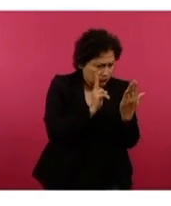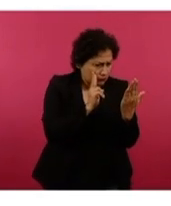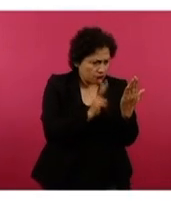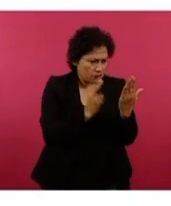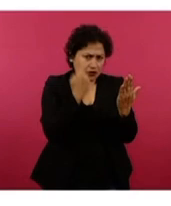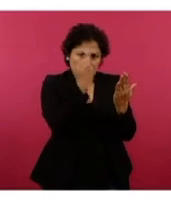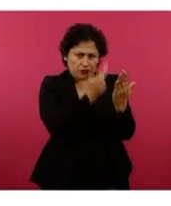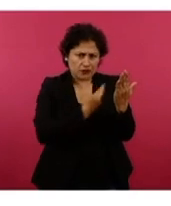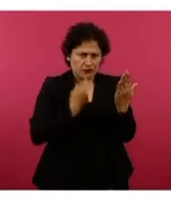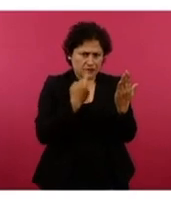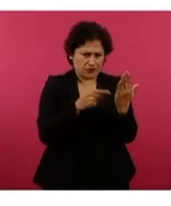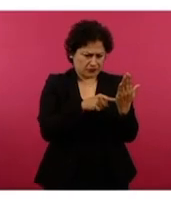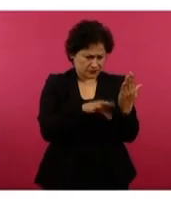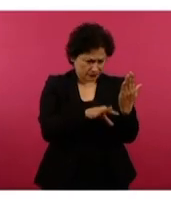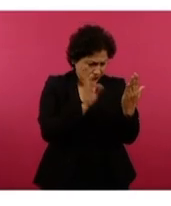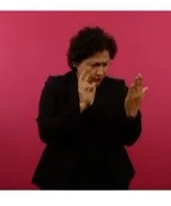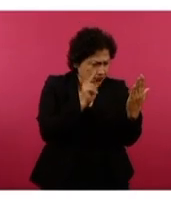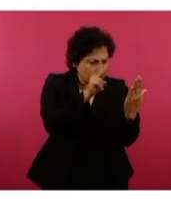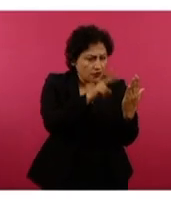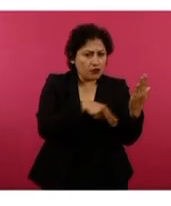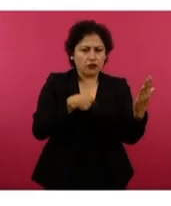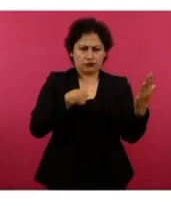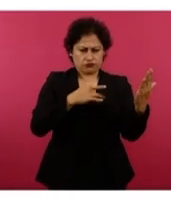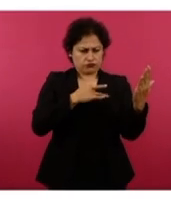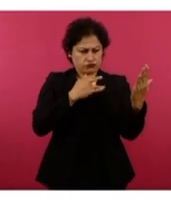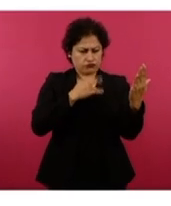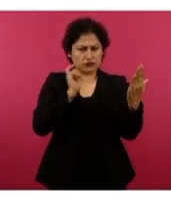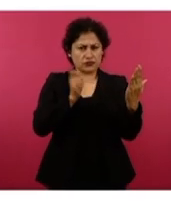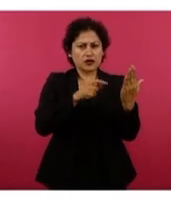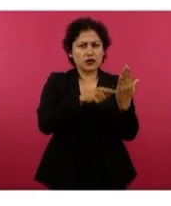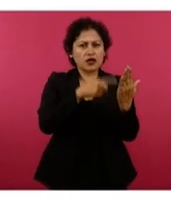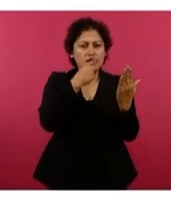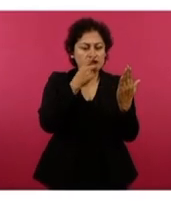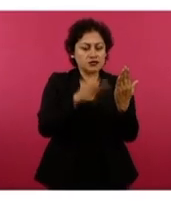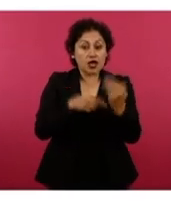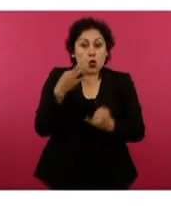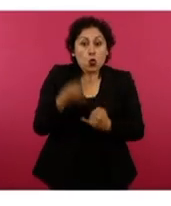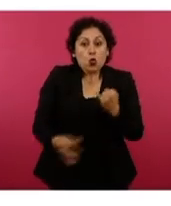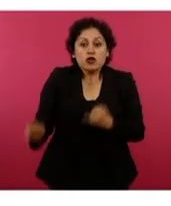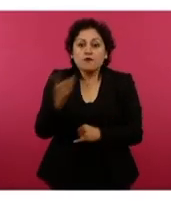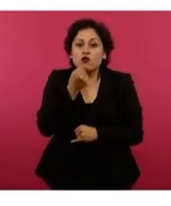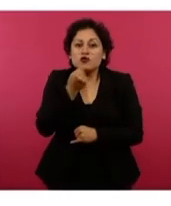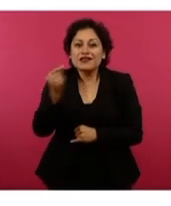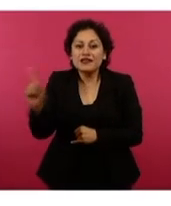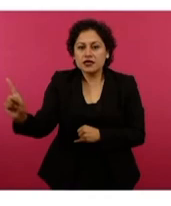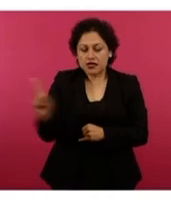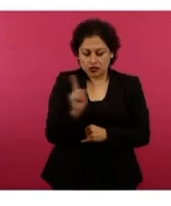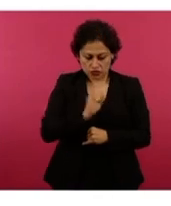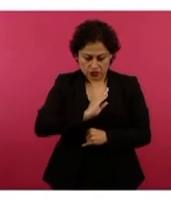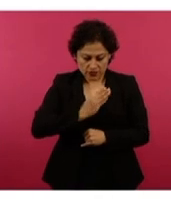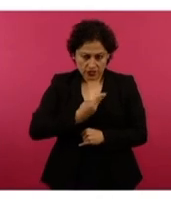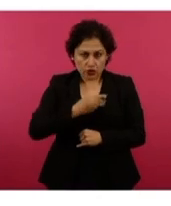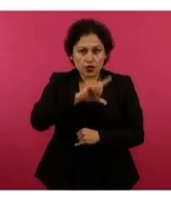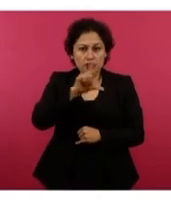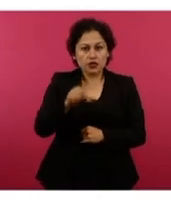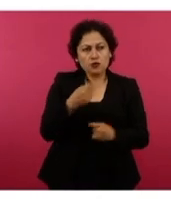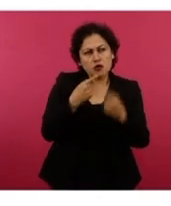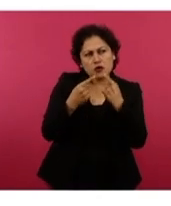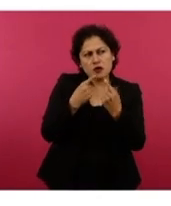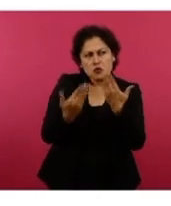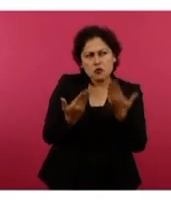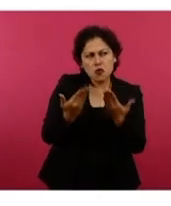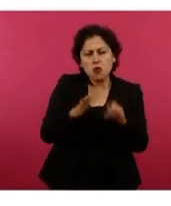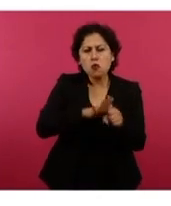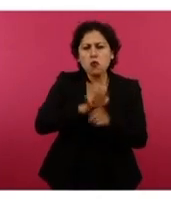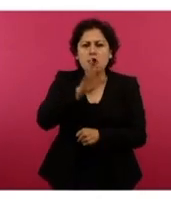llamó la atención ese texto en particular. Se me hizo curioso que dice, el último es castellano. La discusión de qué variante será mejor. Y el saludo de buenos